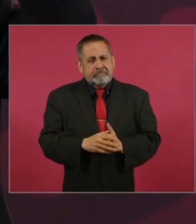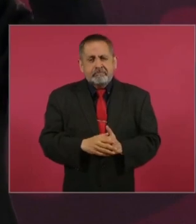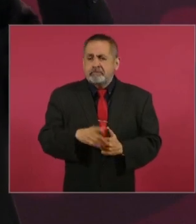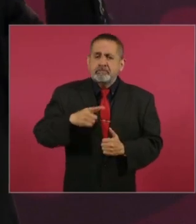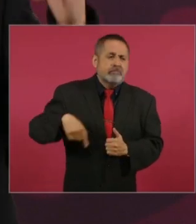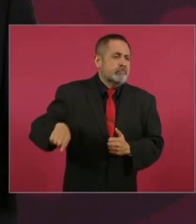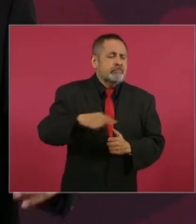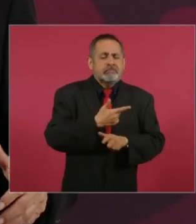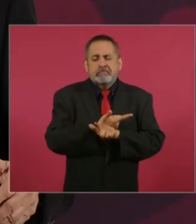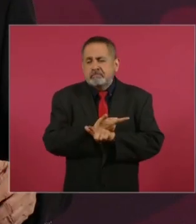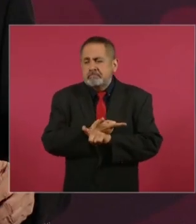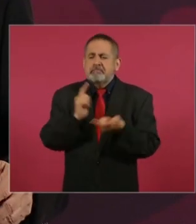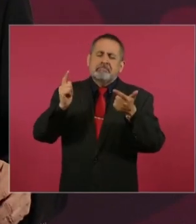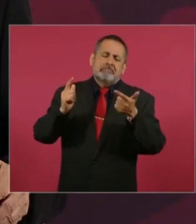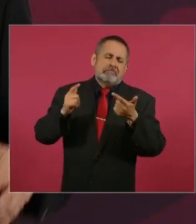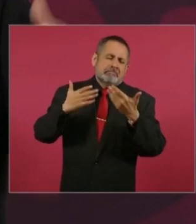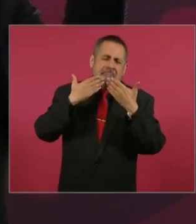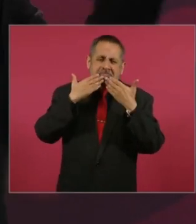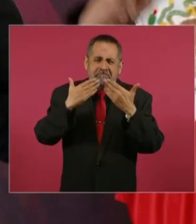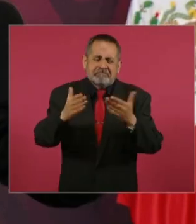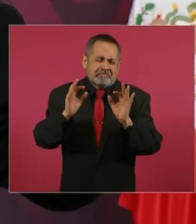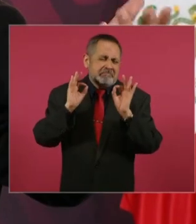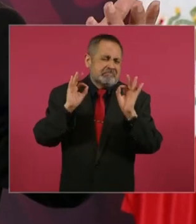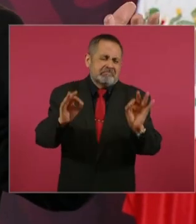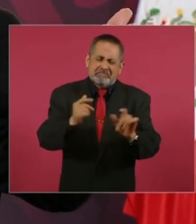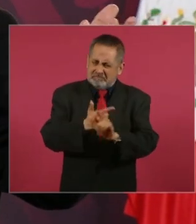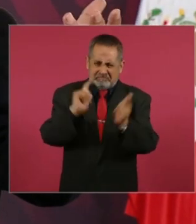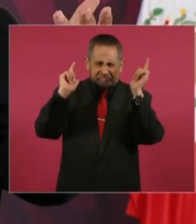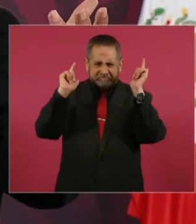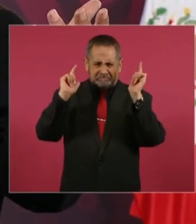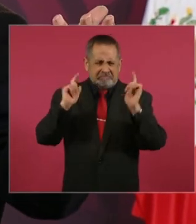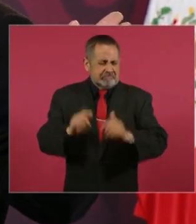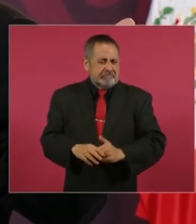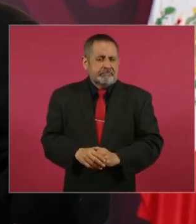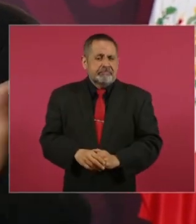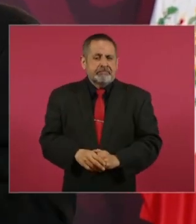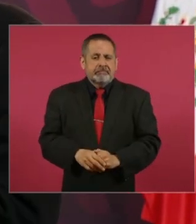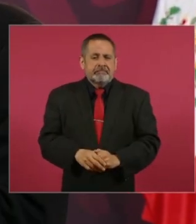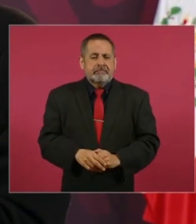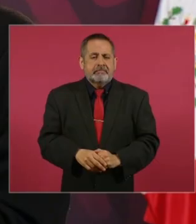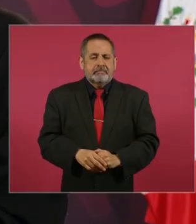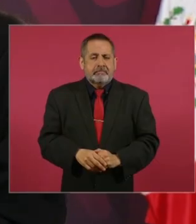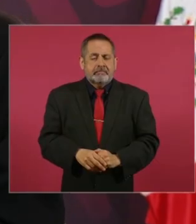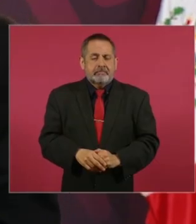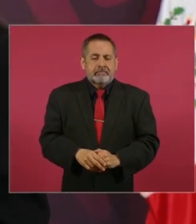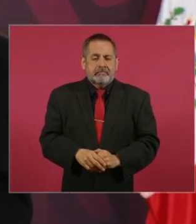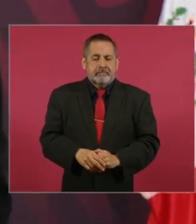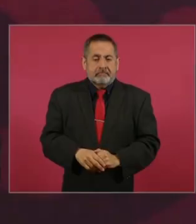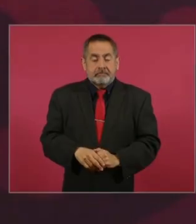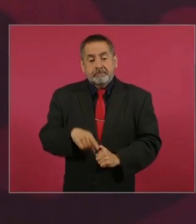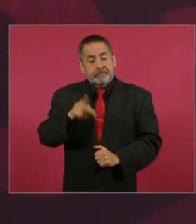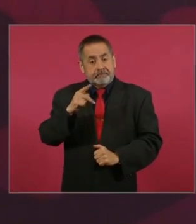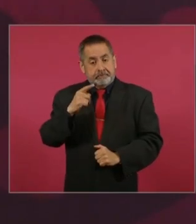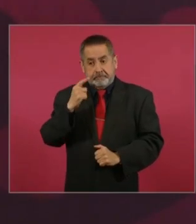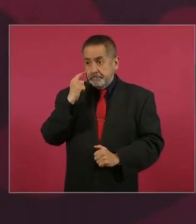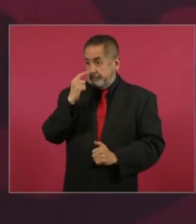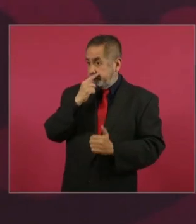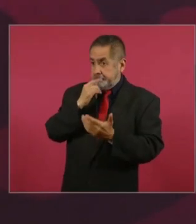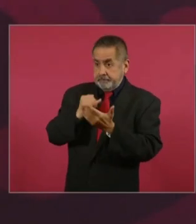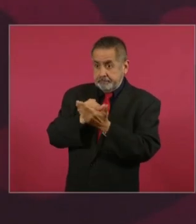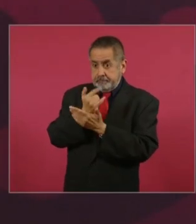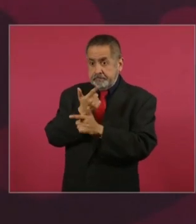viva la libertad, nada más que en la democracia